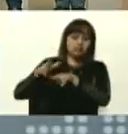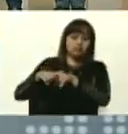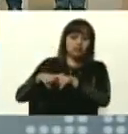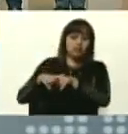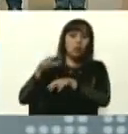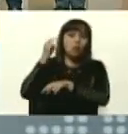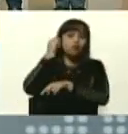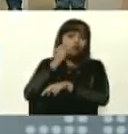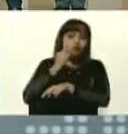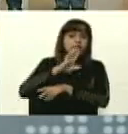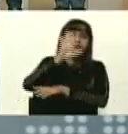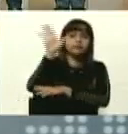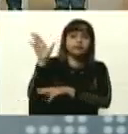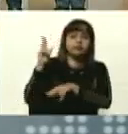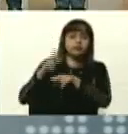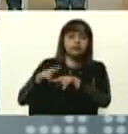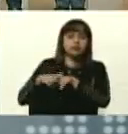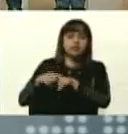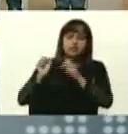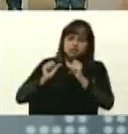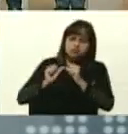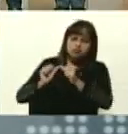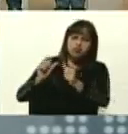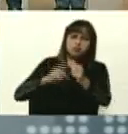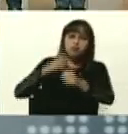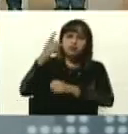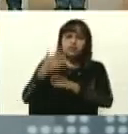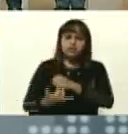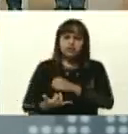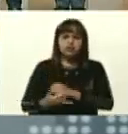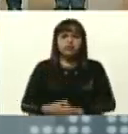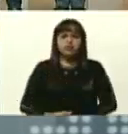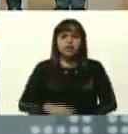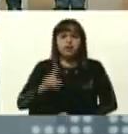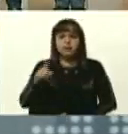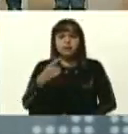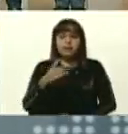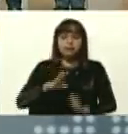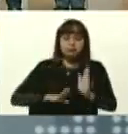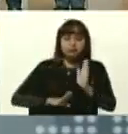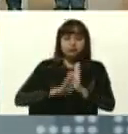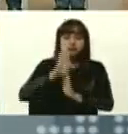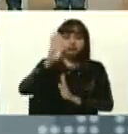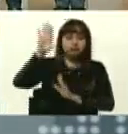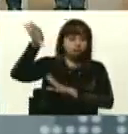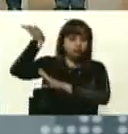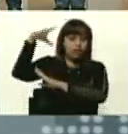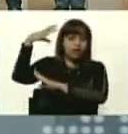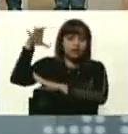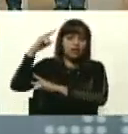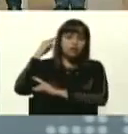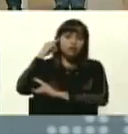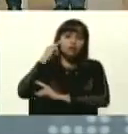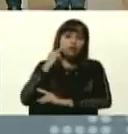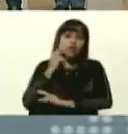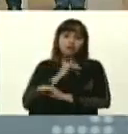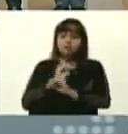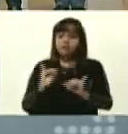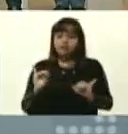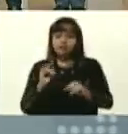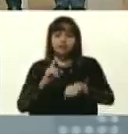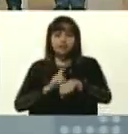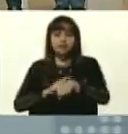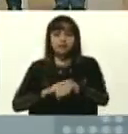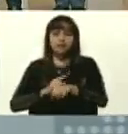Y yo, bueno, continué ese proyecto. El primer satélite, Simón Bolívar, cumplió su tiempo,